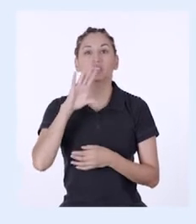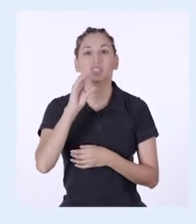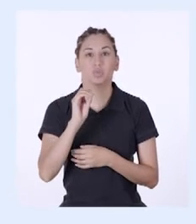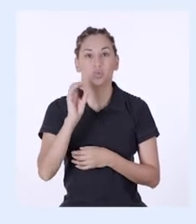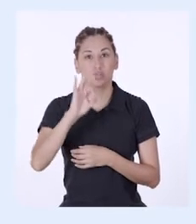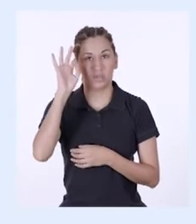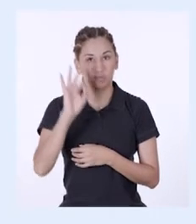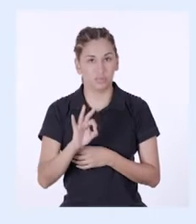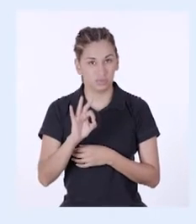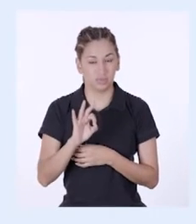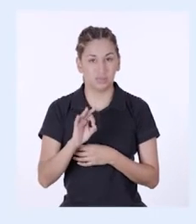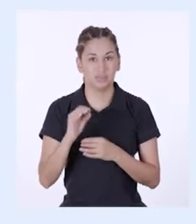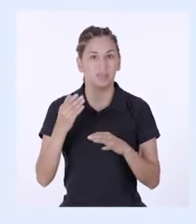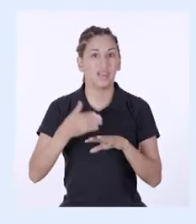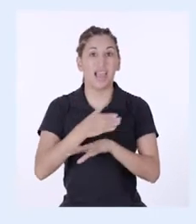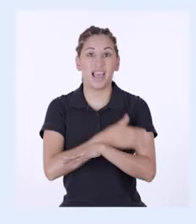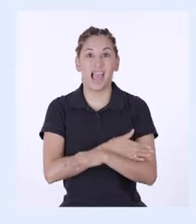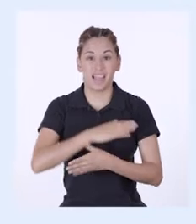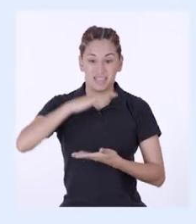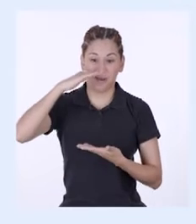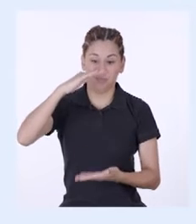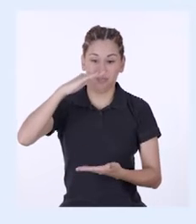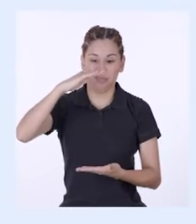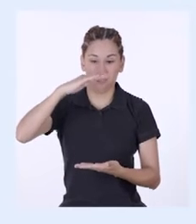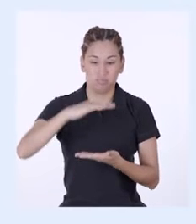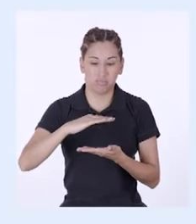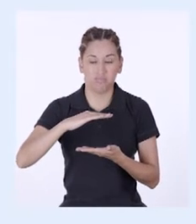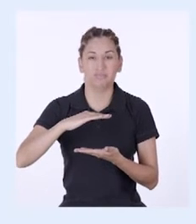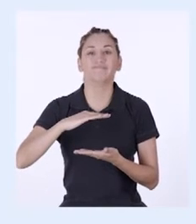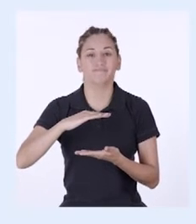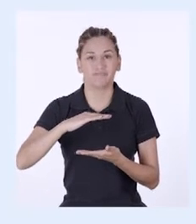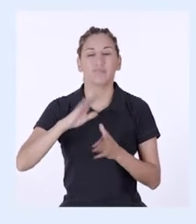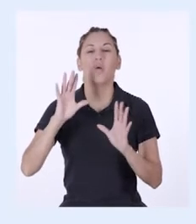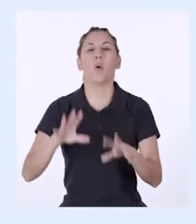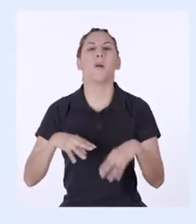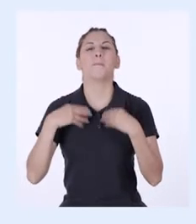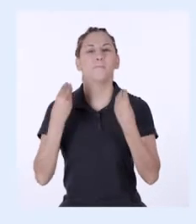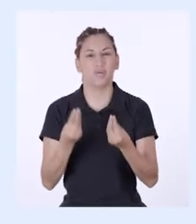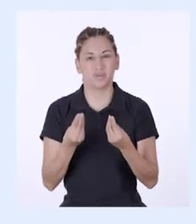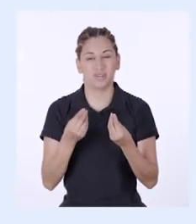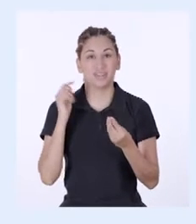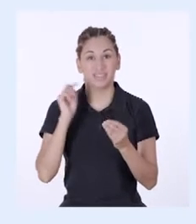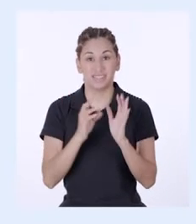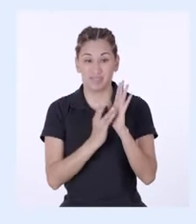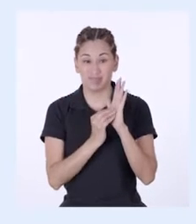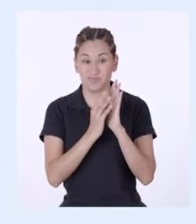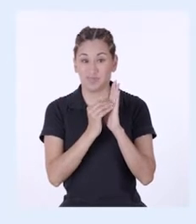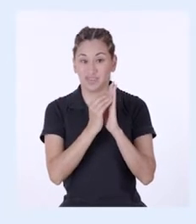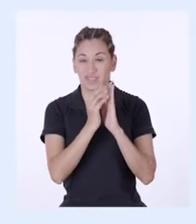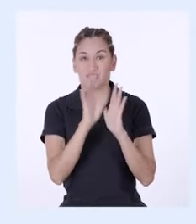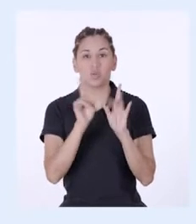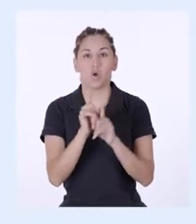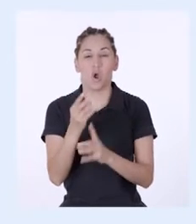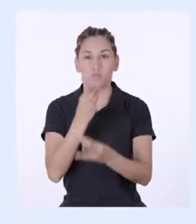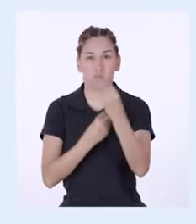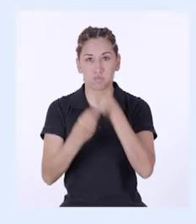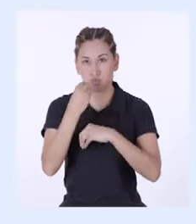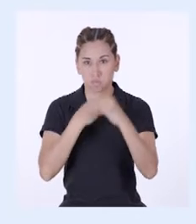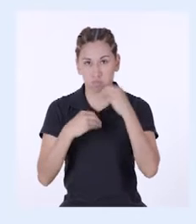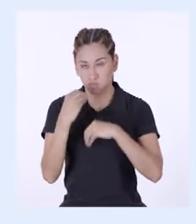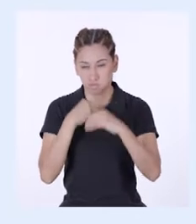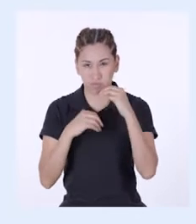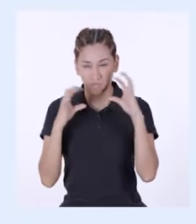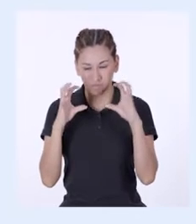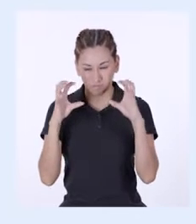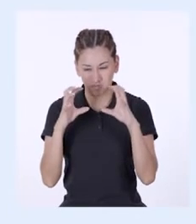50% de su masa inicial. Esto sucede debido a que los microorganismos consumen la